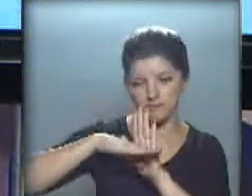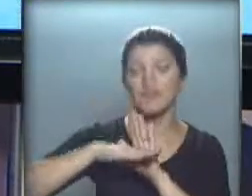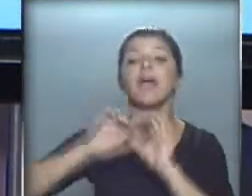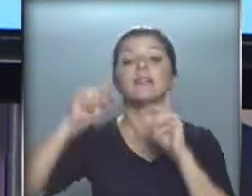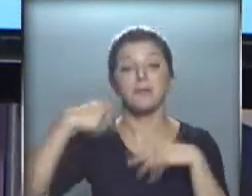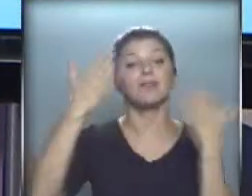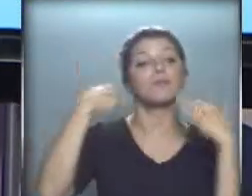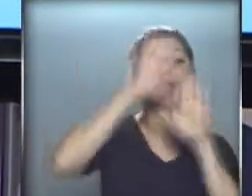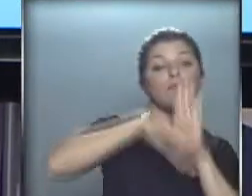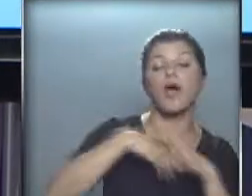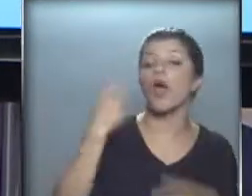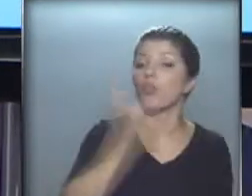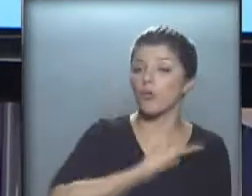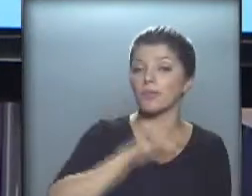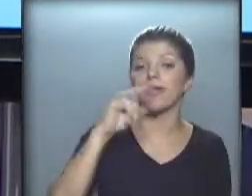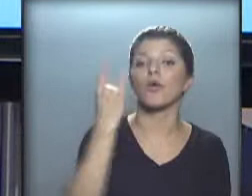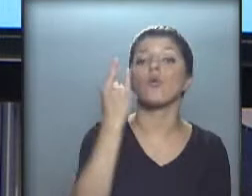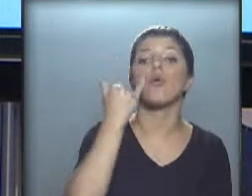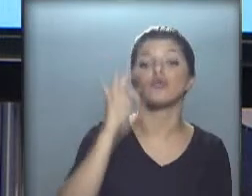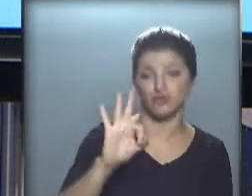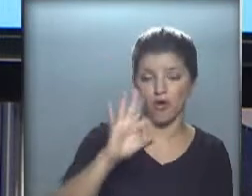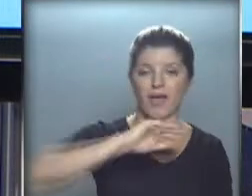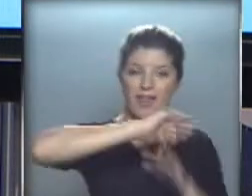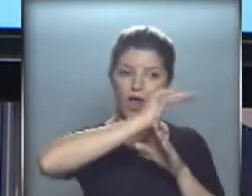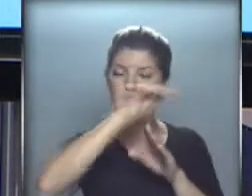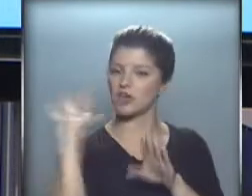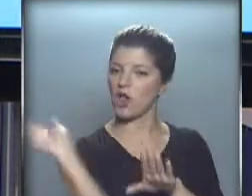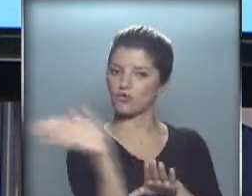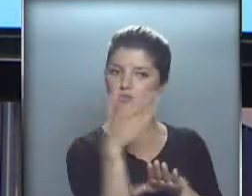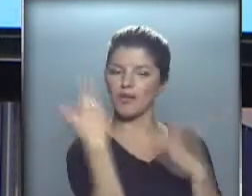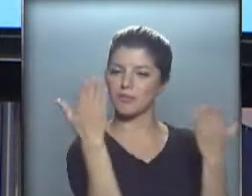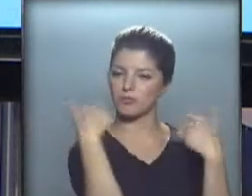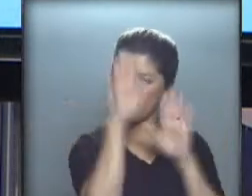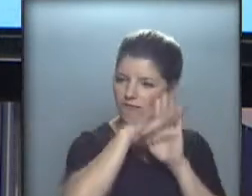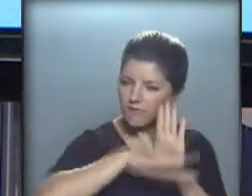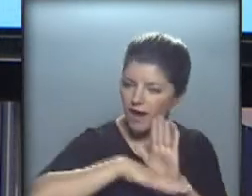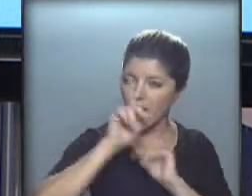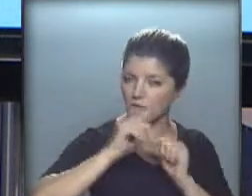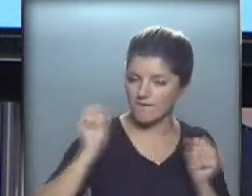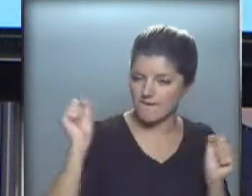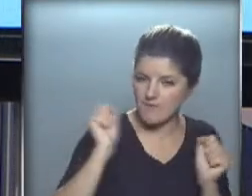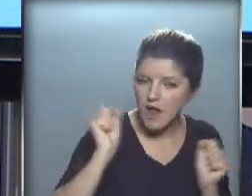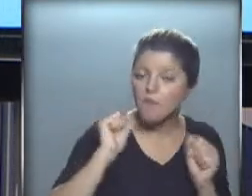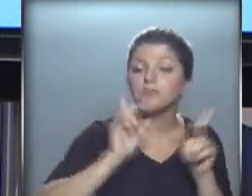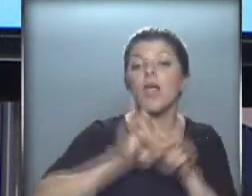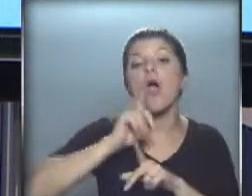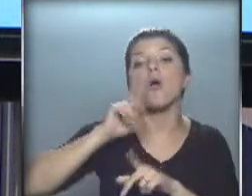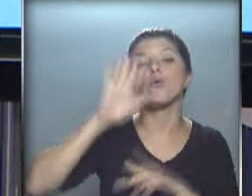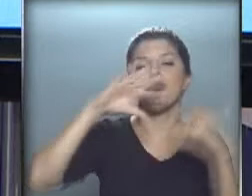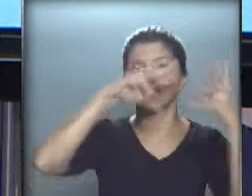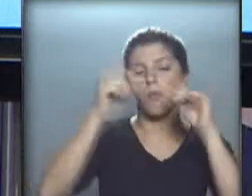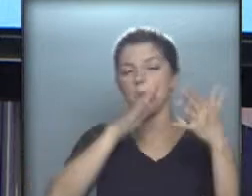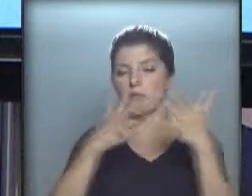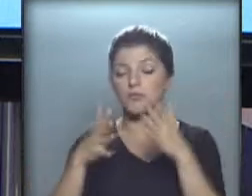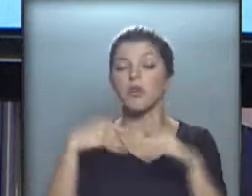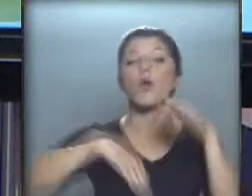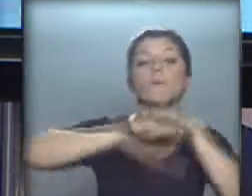descenderá la temperatura en la región de Cuyo. A lo largo de toda la región cordillerana, temperaturas muy bajas, algunas heladas en forma aislada, nubosidad variable, máximas